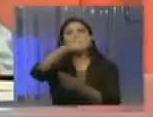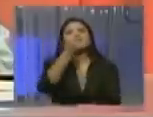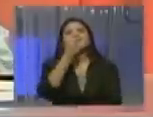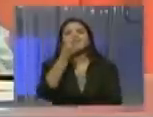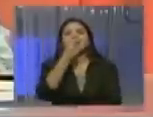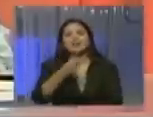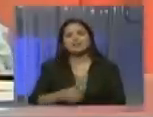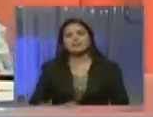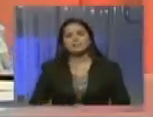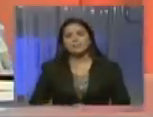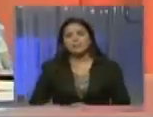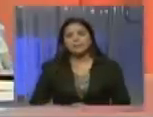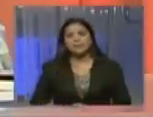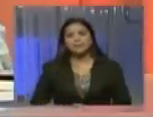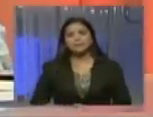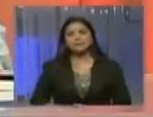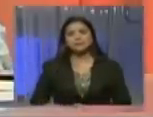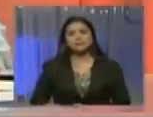llamaba entonces.